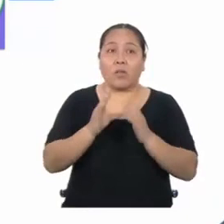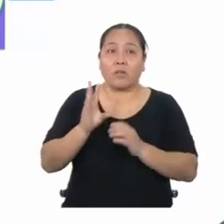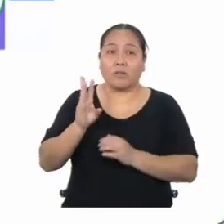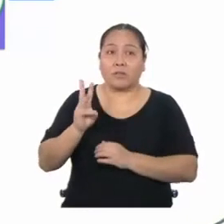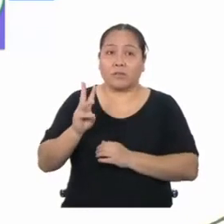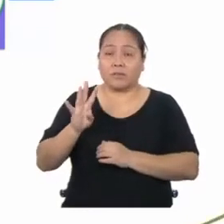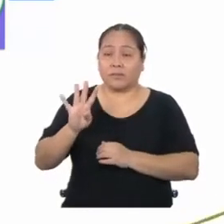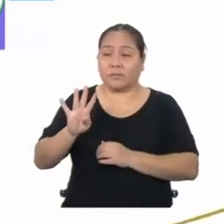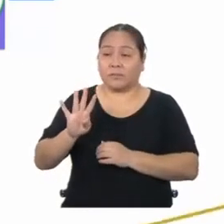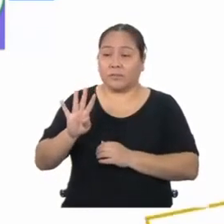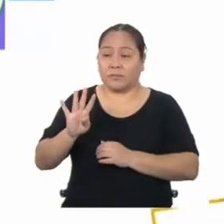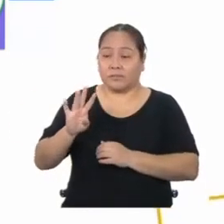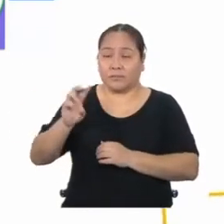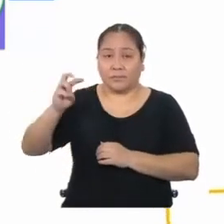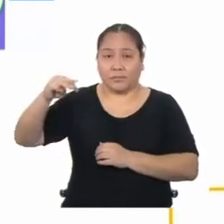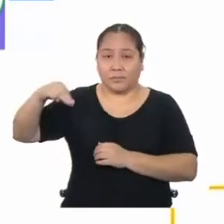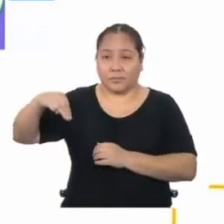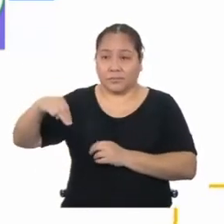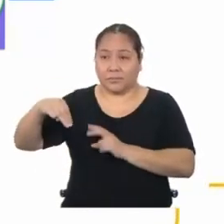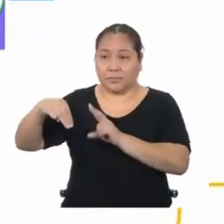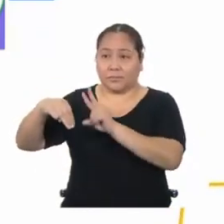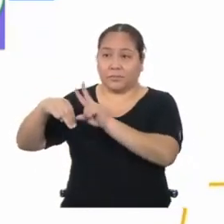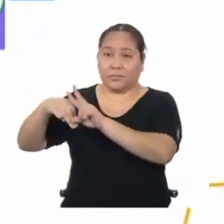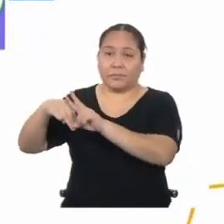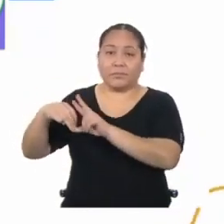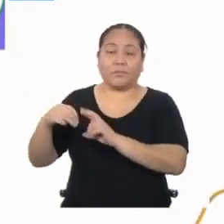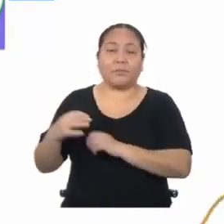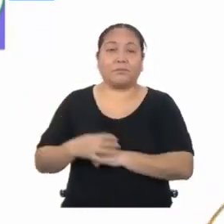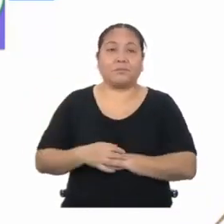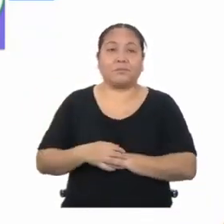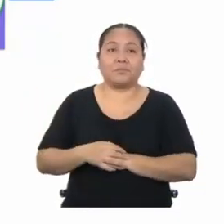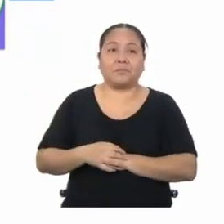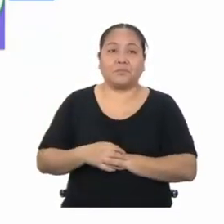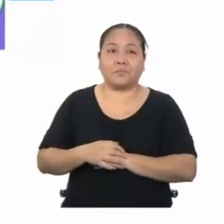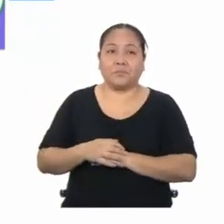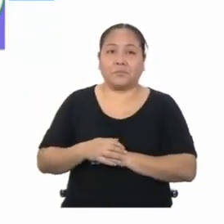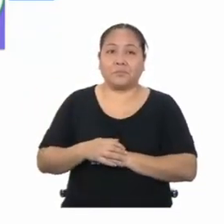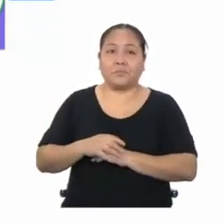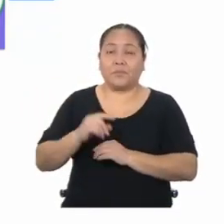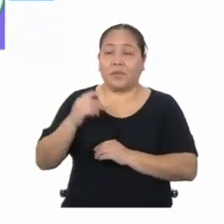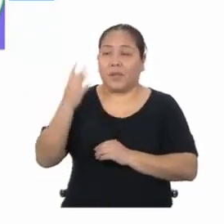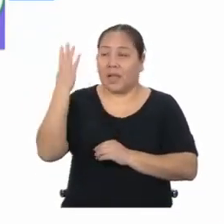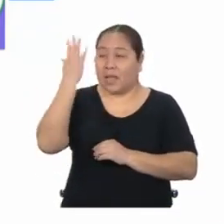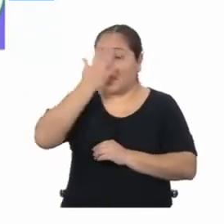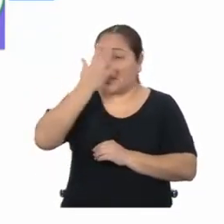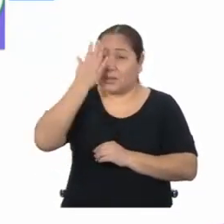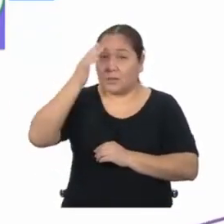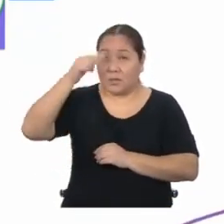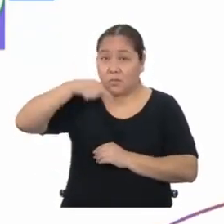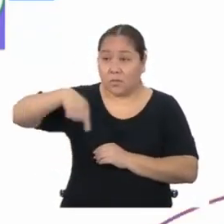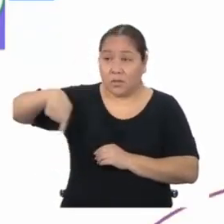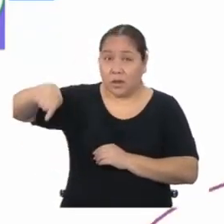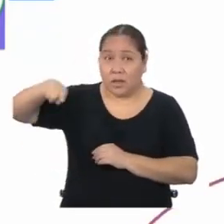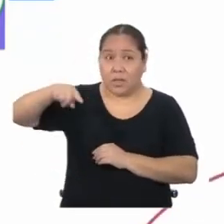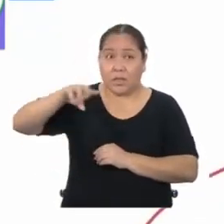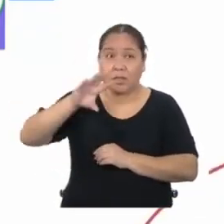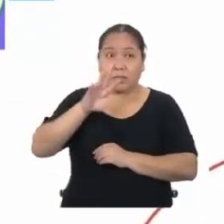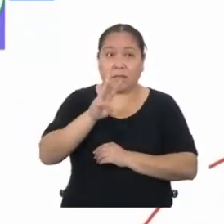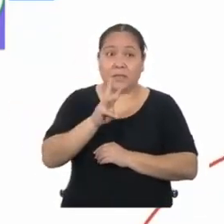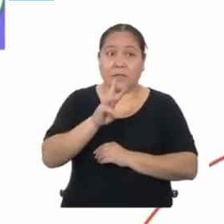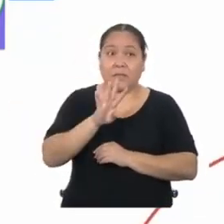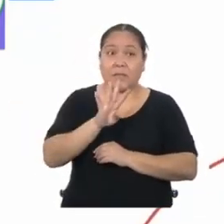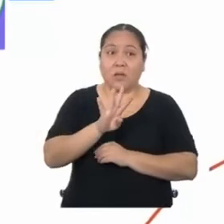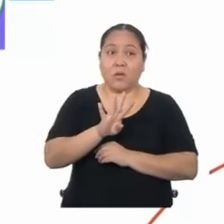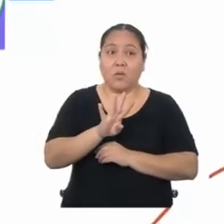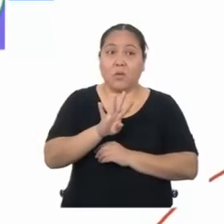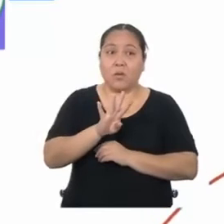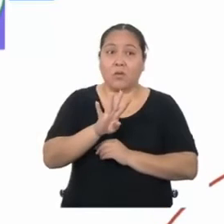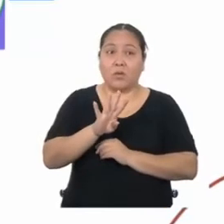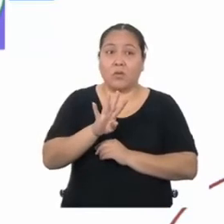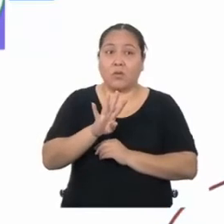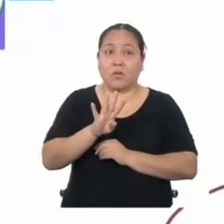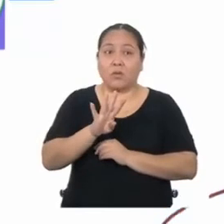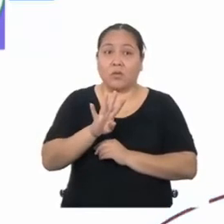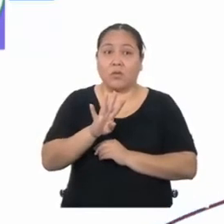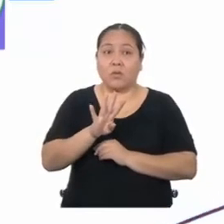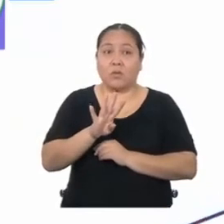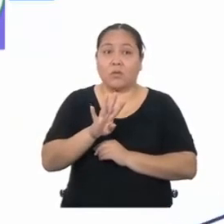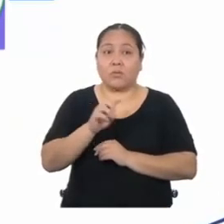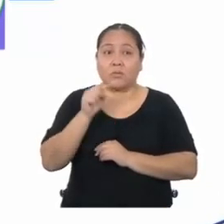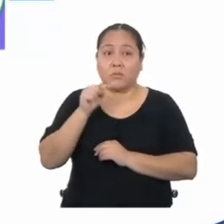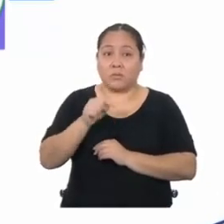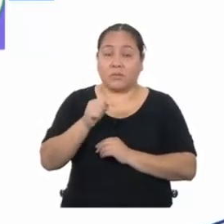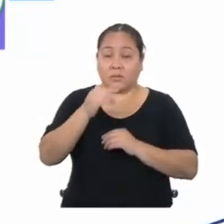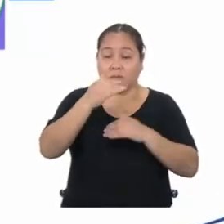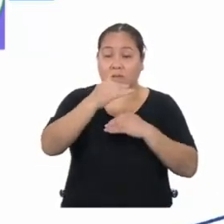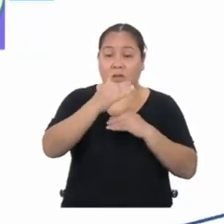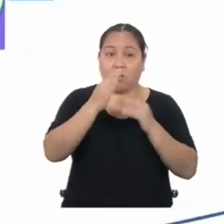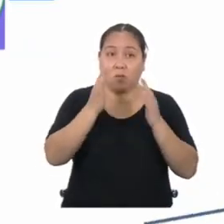metros cuadrados. Entonces, el área sombreada es igual a esos 64. Que es el